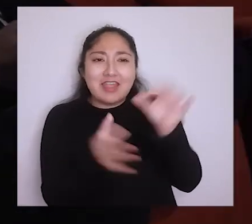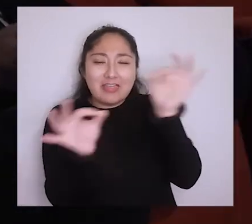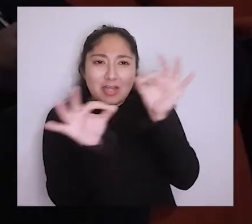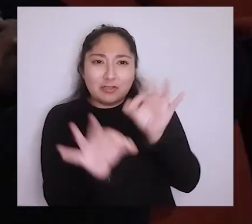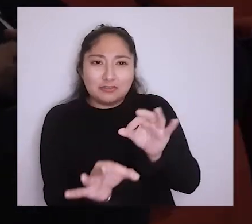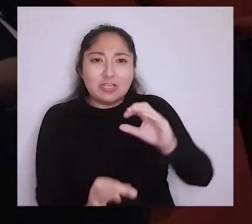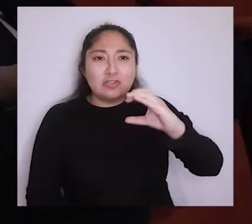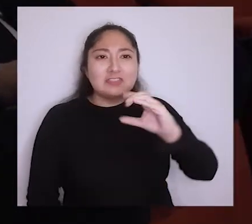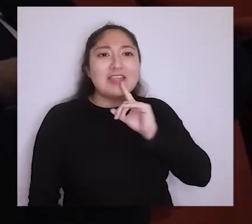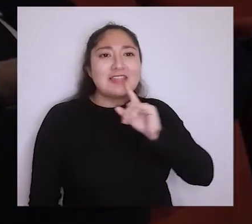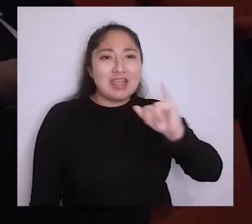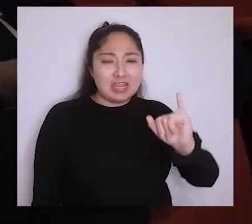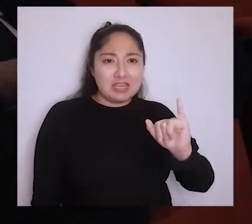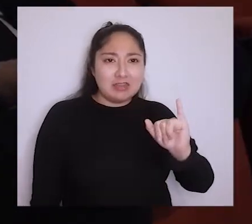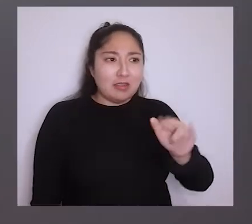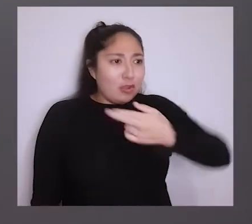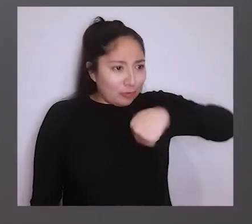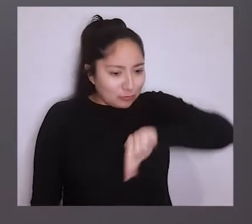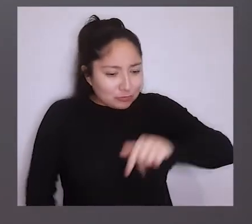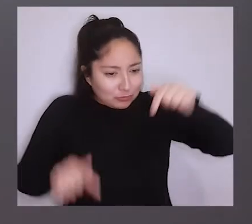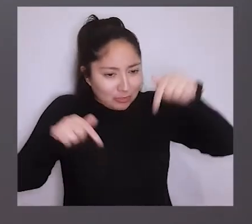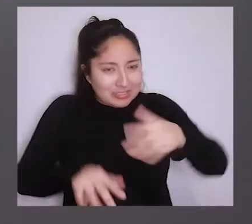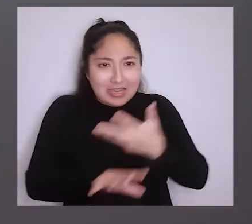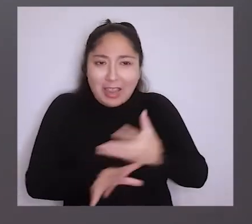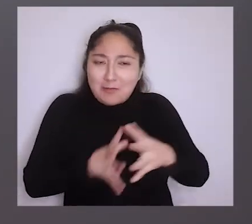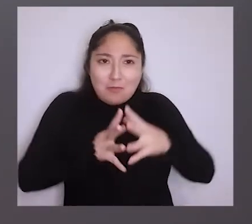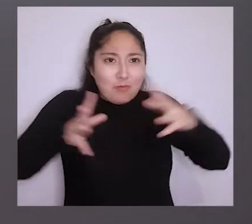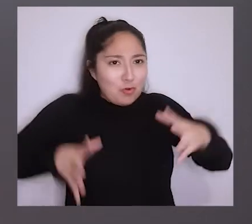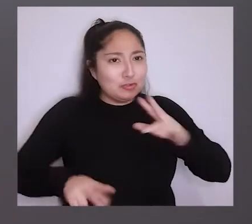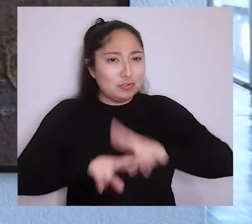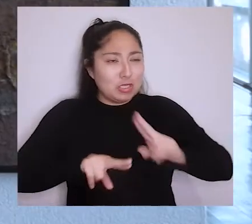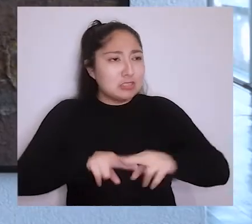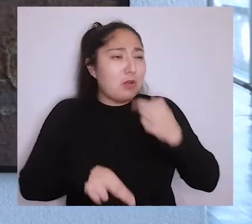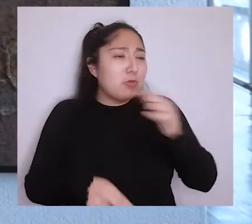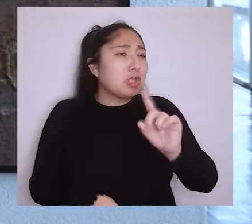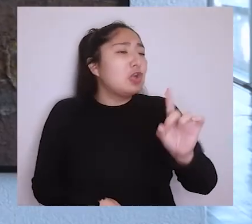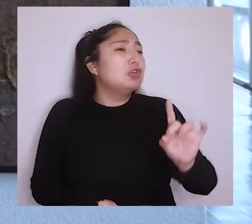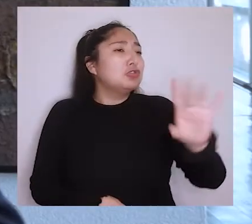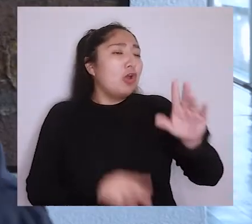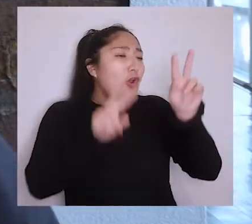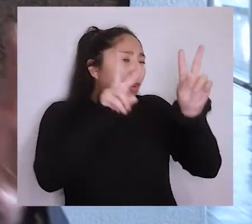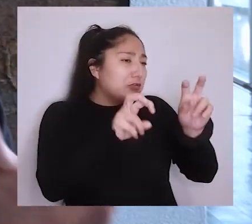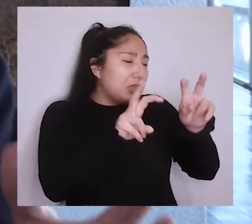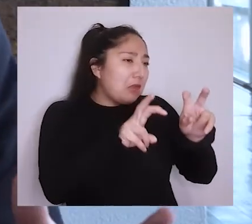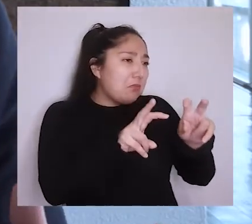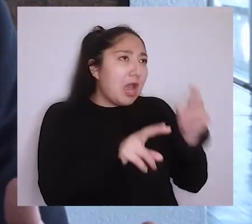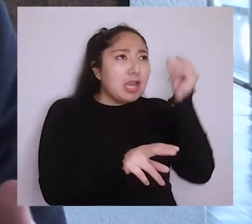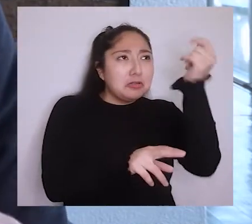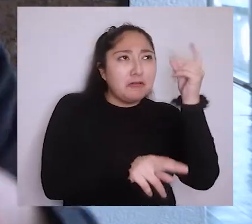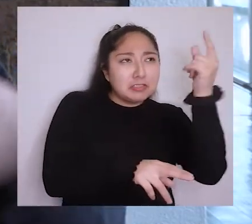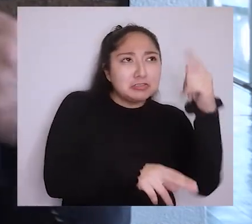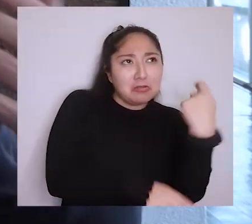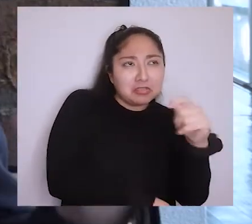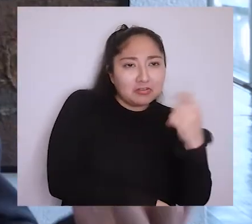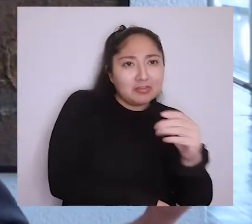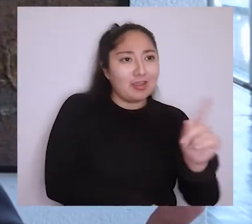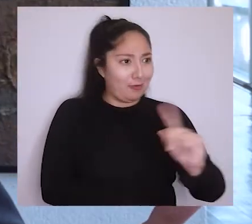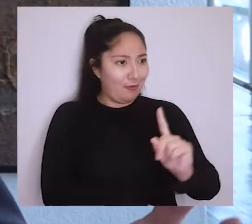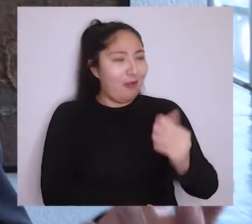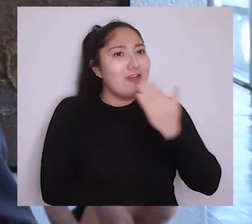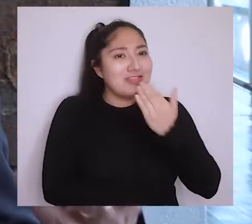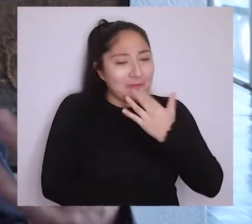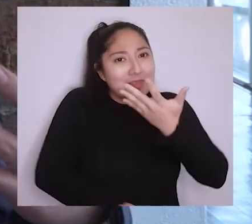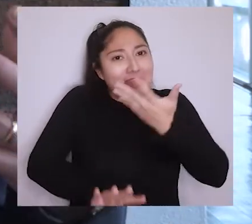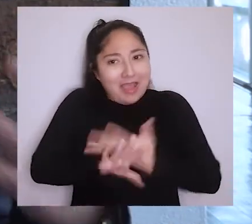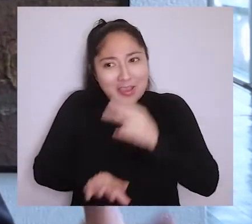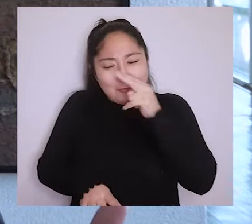CTSI para el Desarrollo. Nosotros tenemos mucha cabida porque no solamente están los temas de innovación o los temas de tecnología, sino que también se